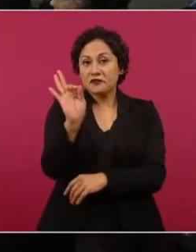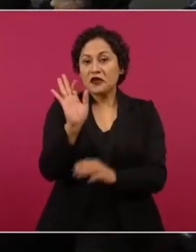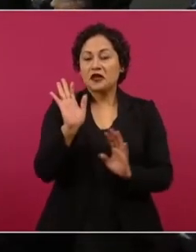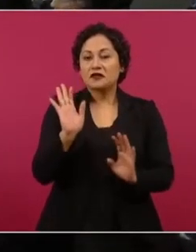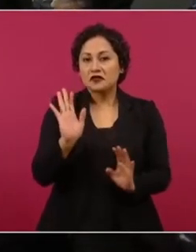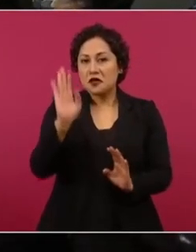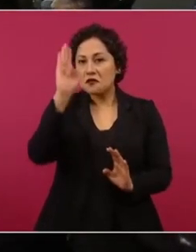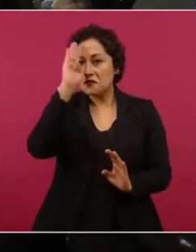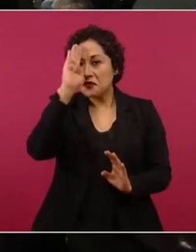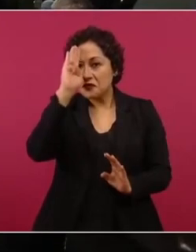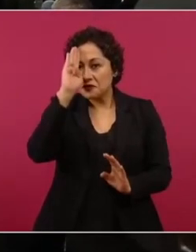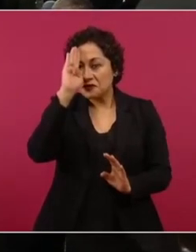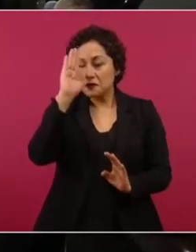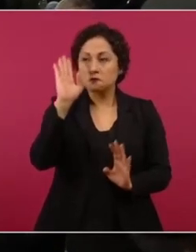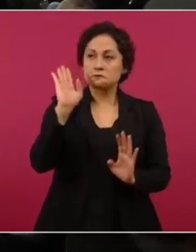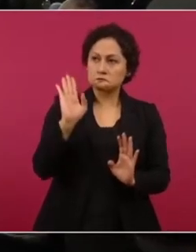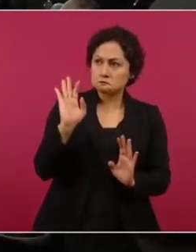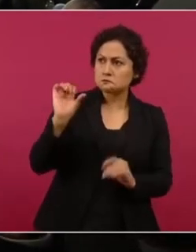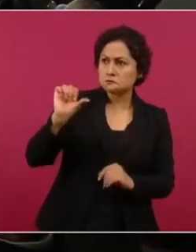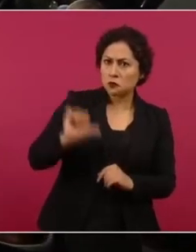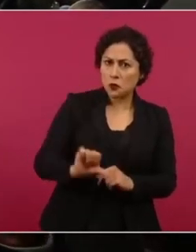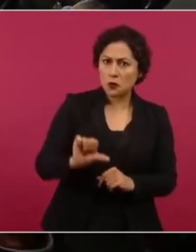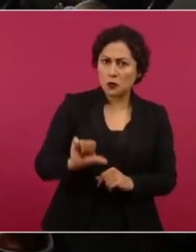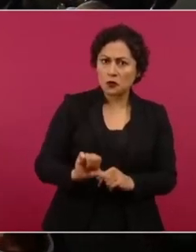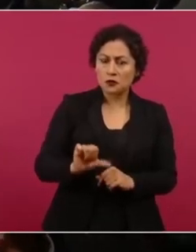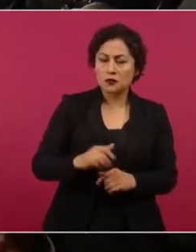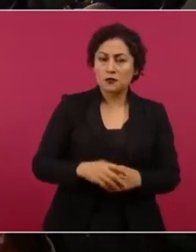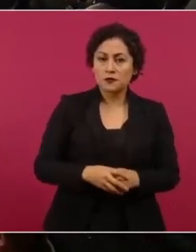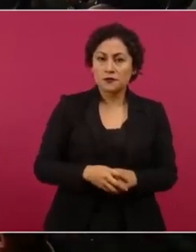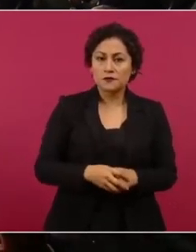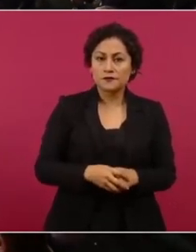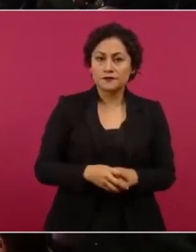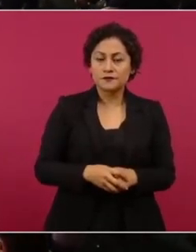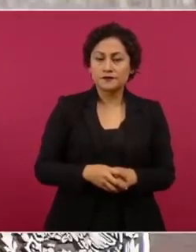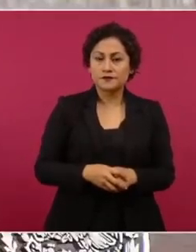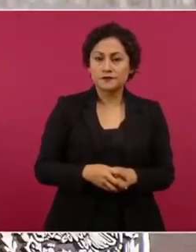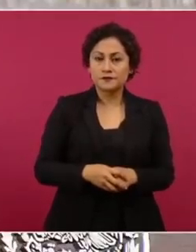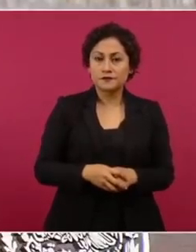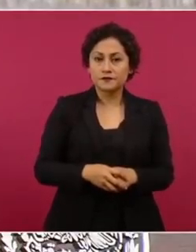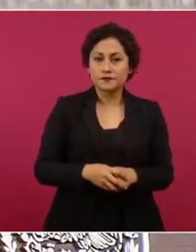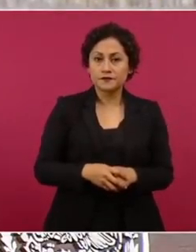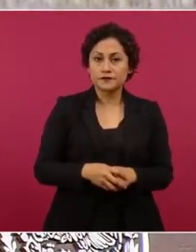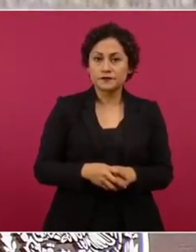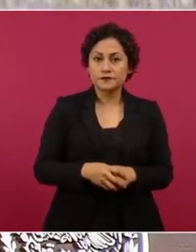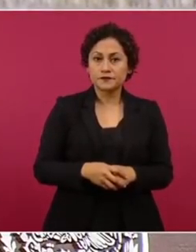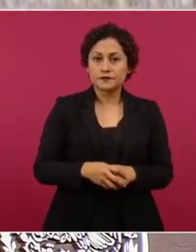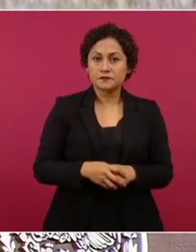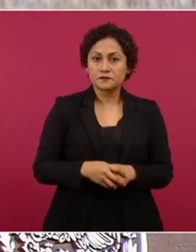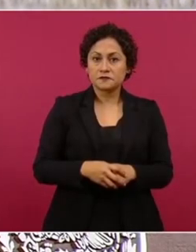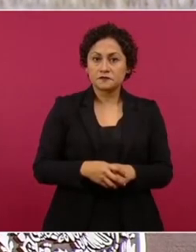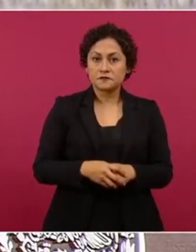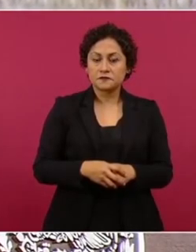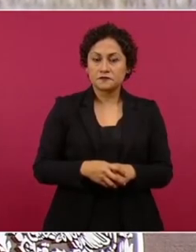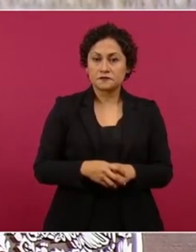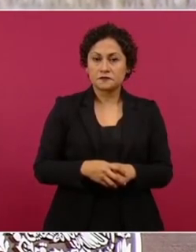constatar